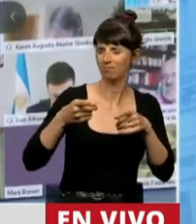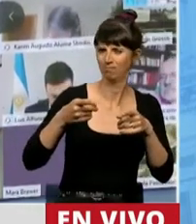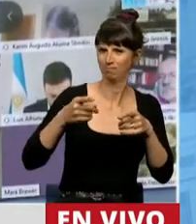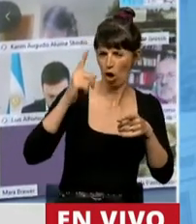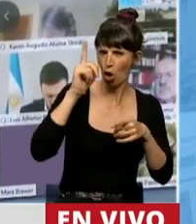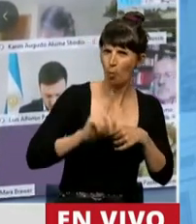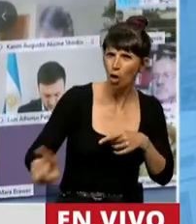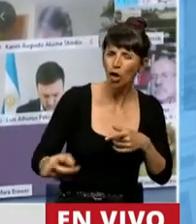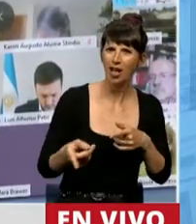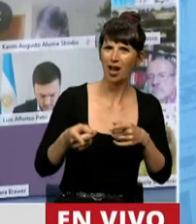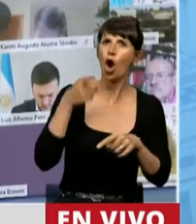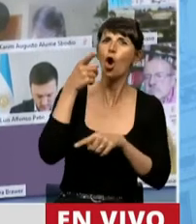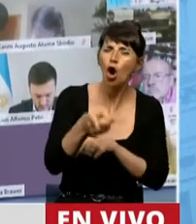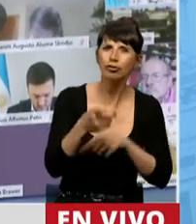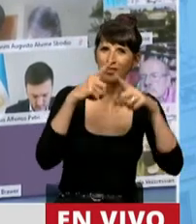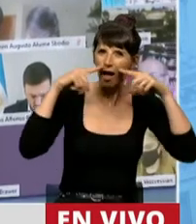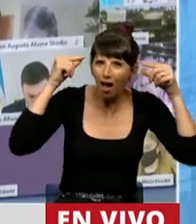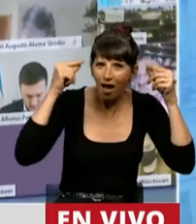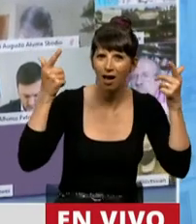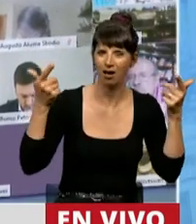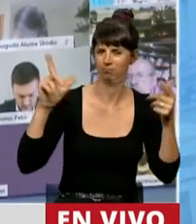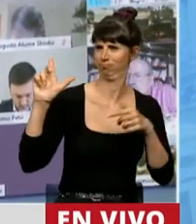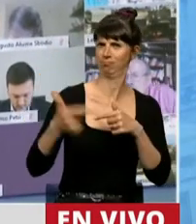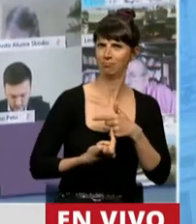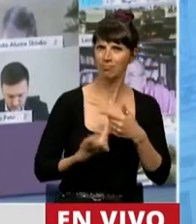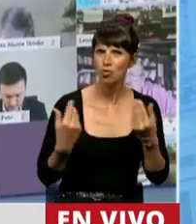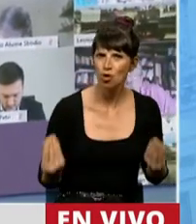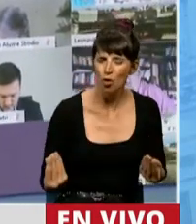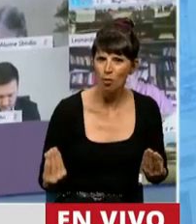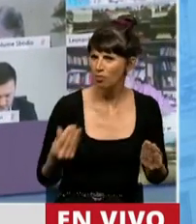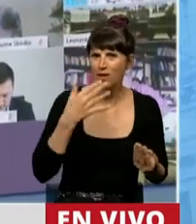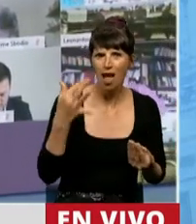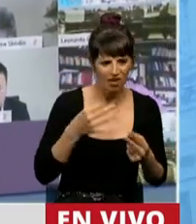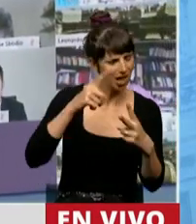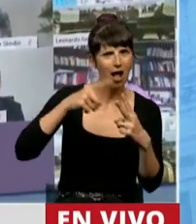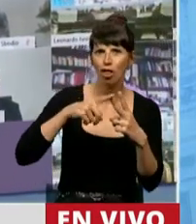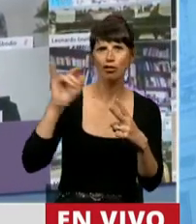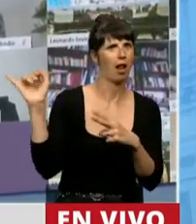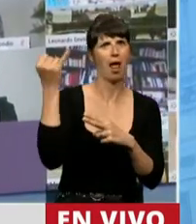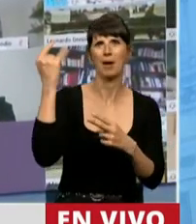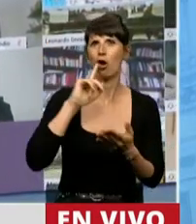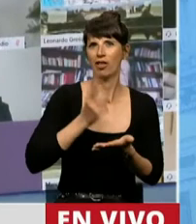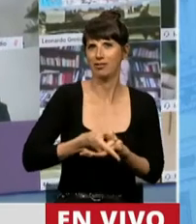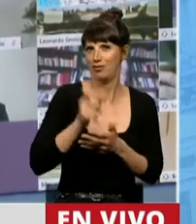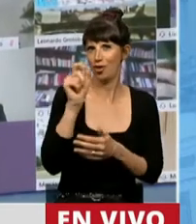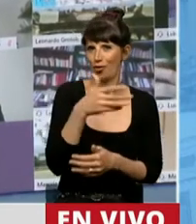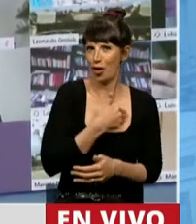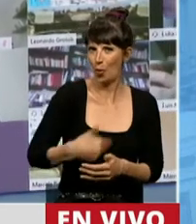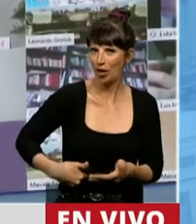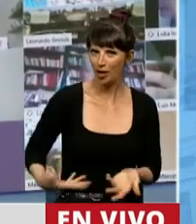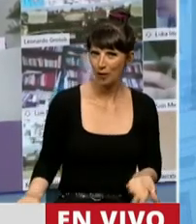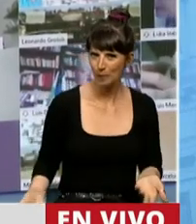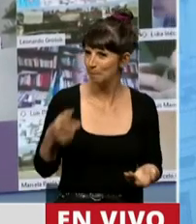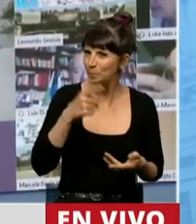y el uso de gargip barbijo que fueron la mejor estrategia que pudo implementar el gobierno. Todo esto para ganar